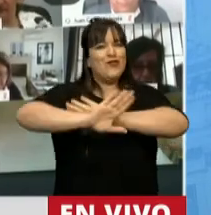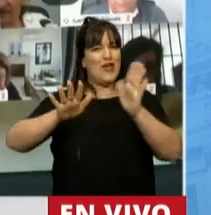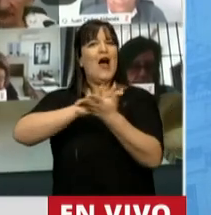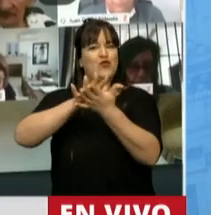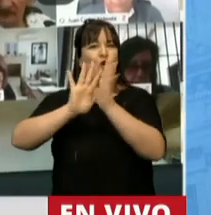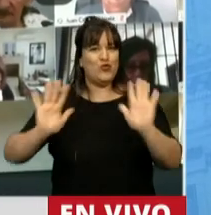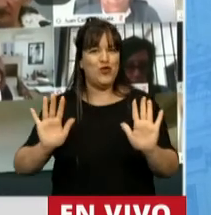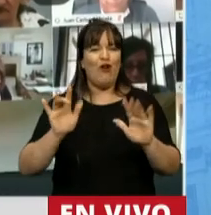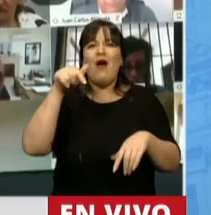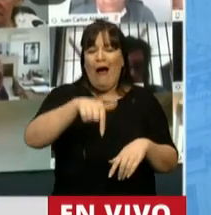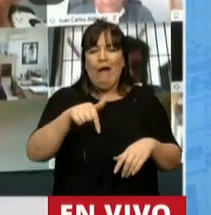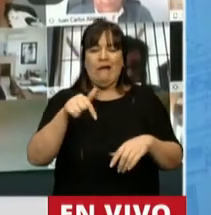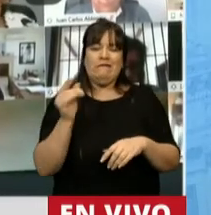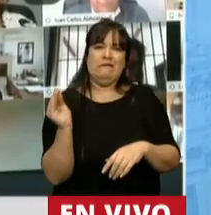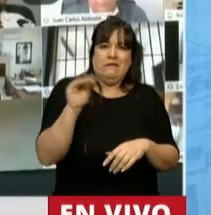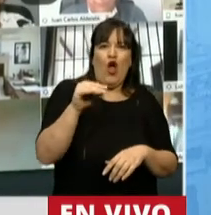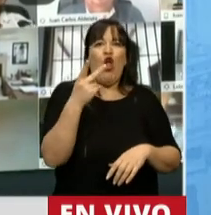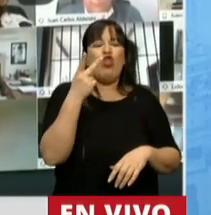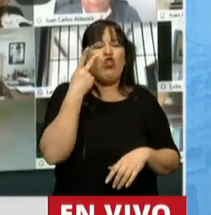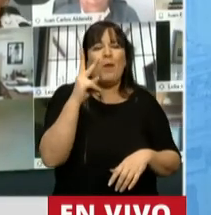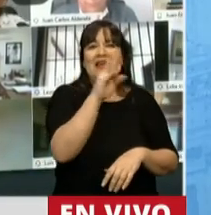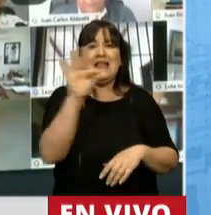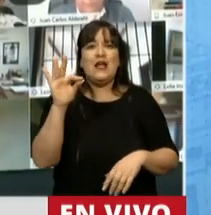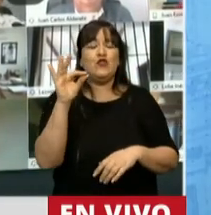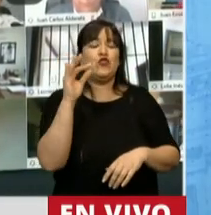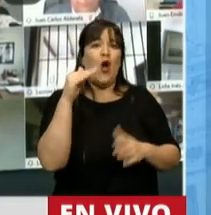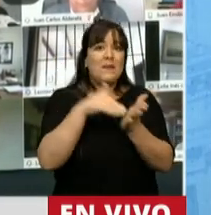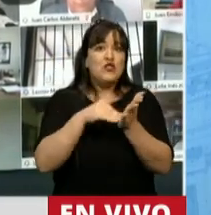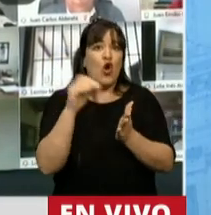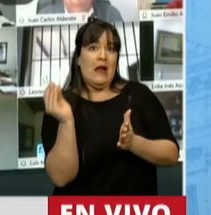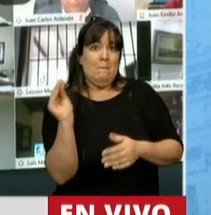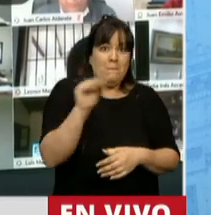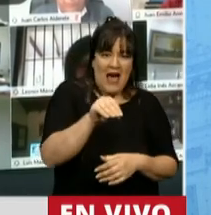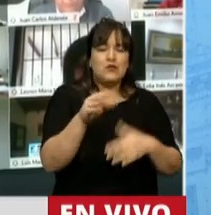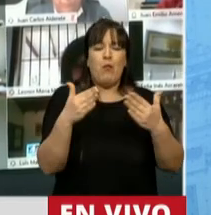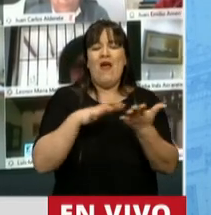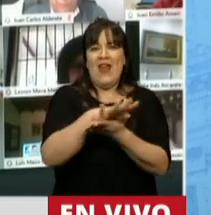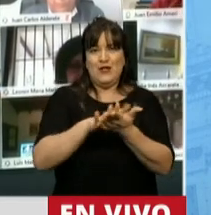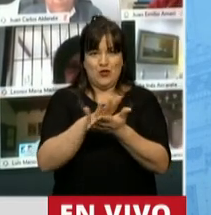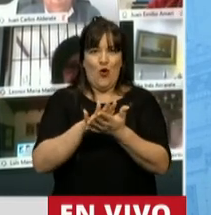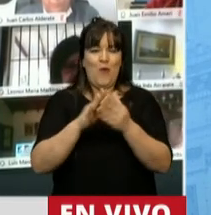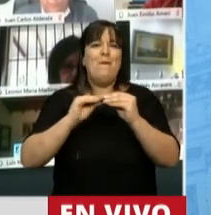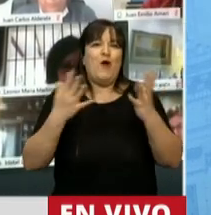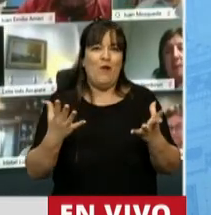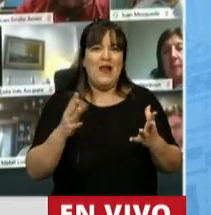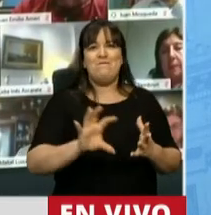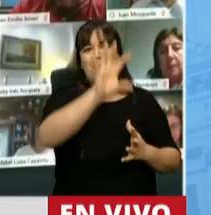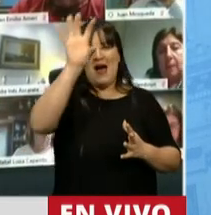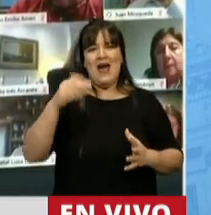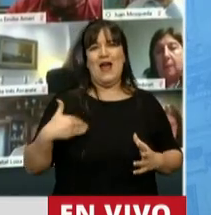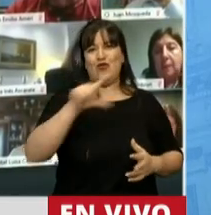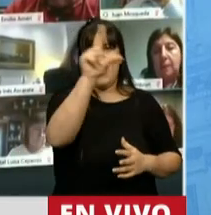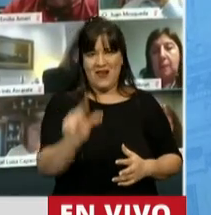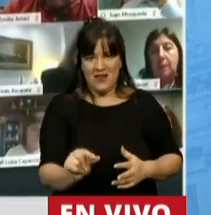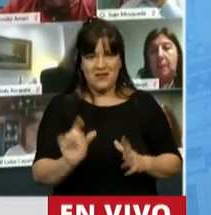creemos que aportar estos 2.500 millones, sin lugar a dudas, resolvería un gran problema a lo largo y a lo ancho de nuestro país y generaría una